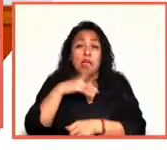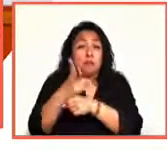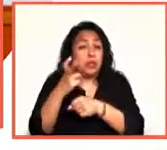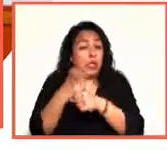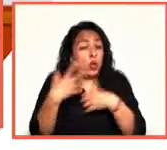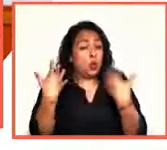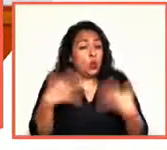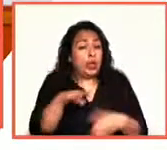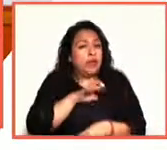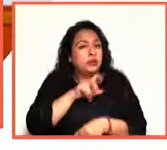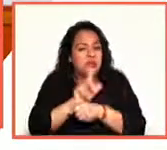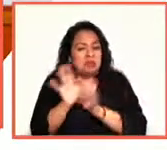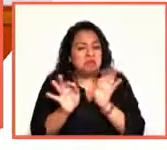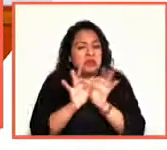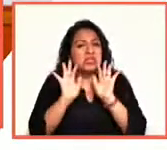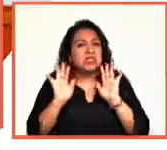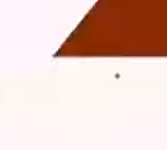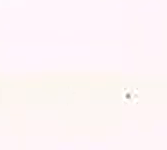ya listo con nosotros.